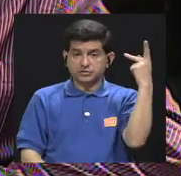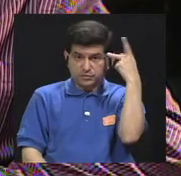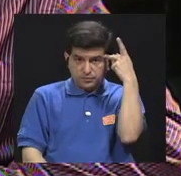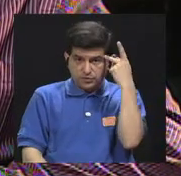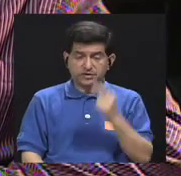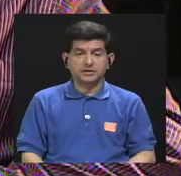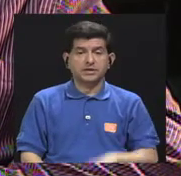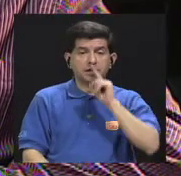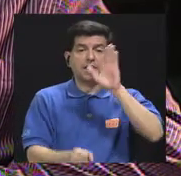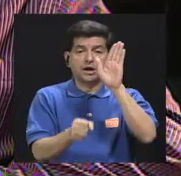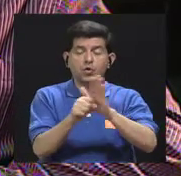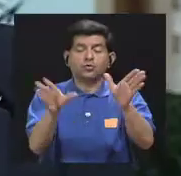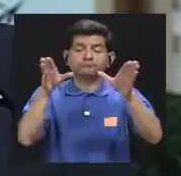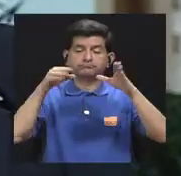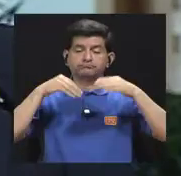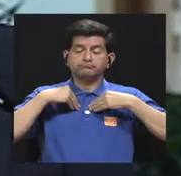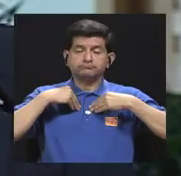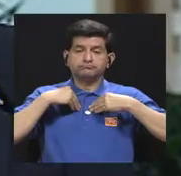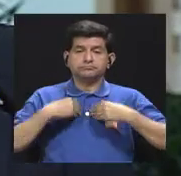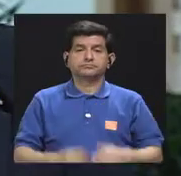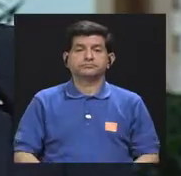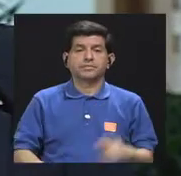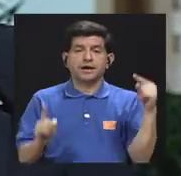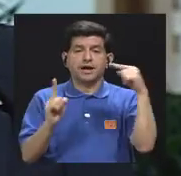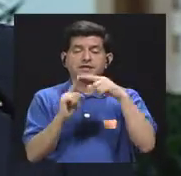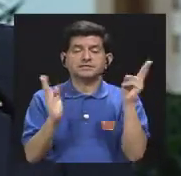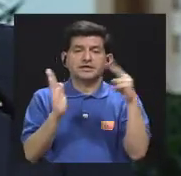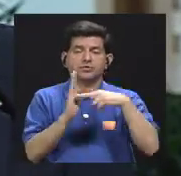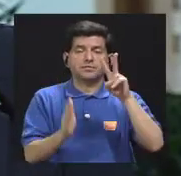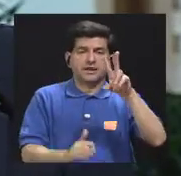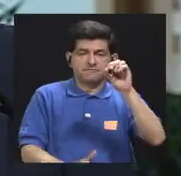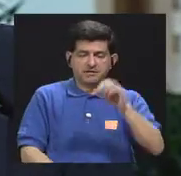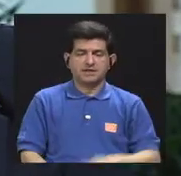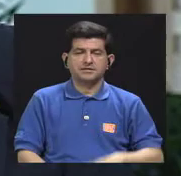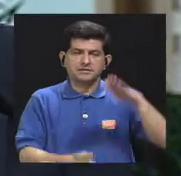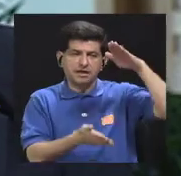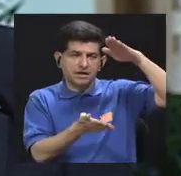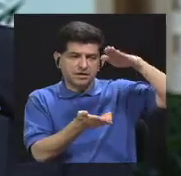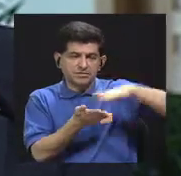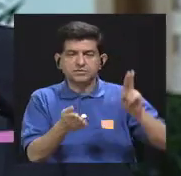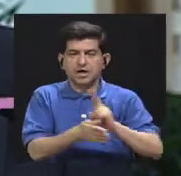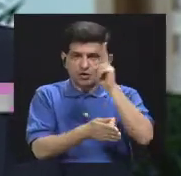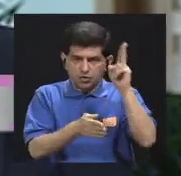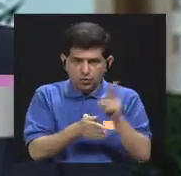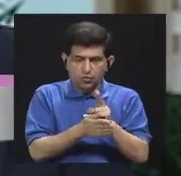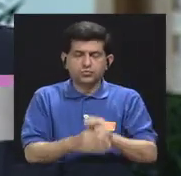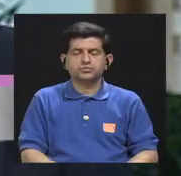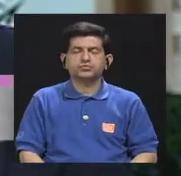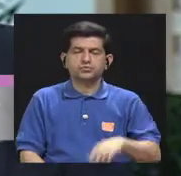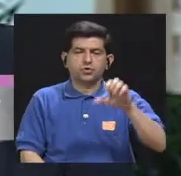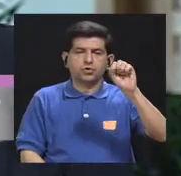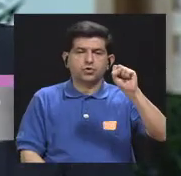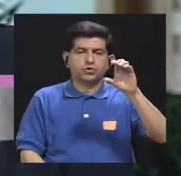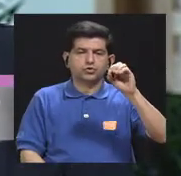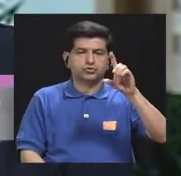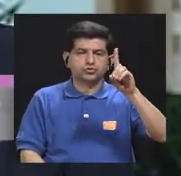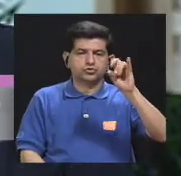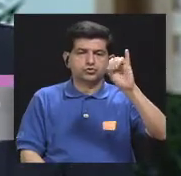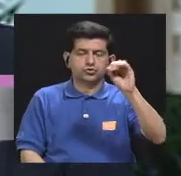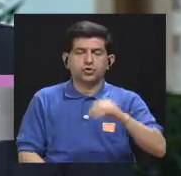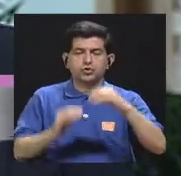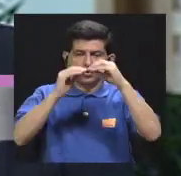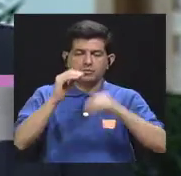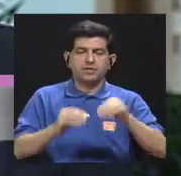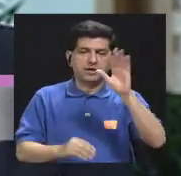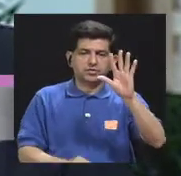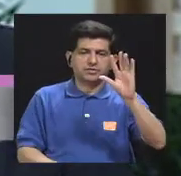en la que nos comprometimos de aquí al 2020 reducir el consumo de sodio a menos